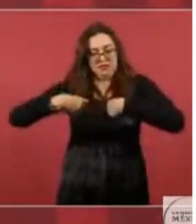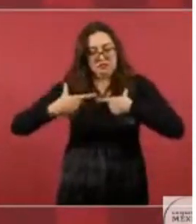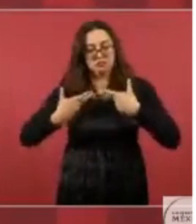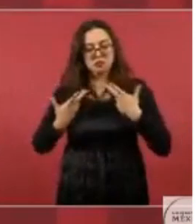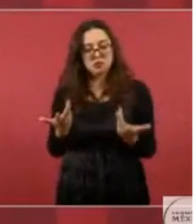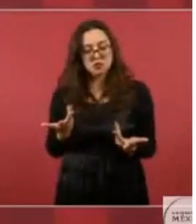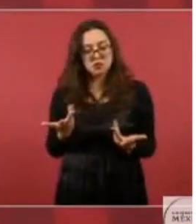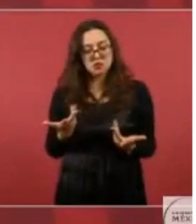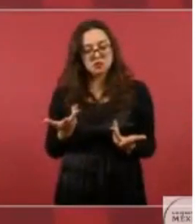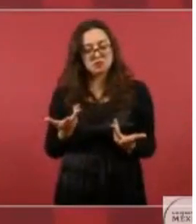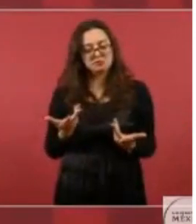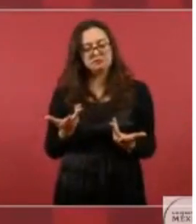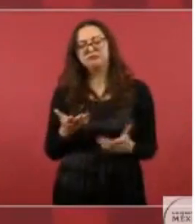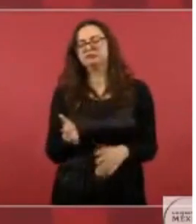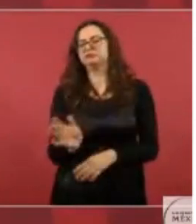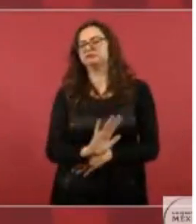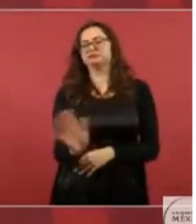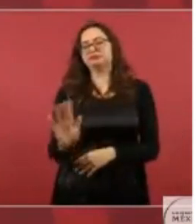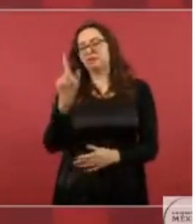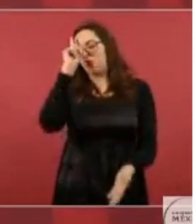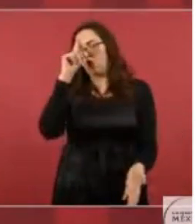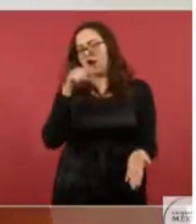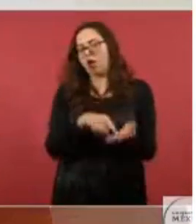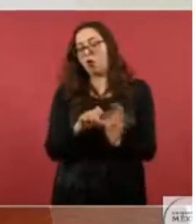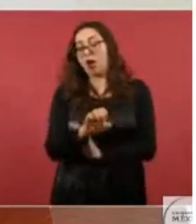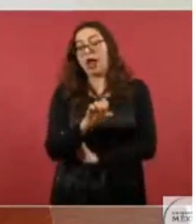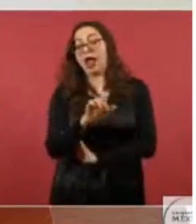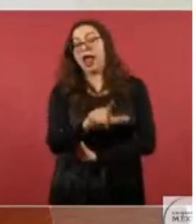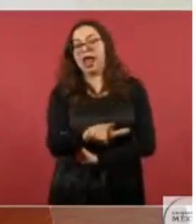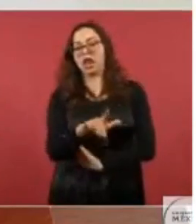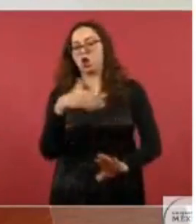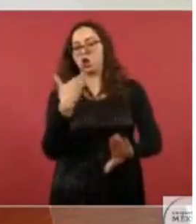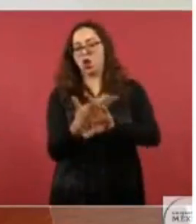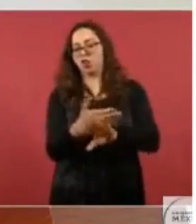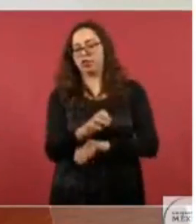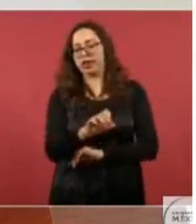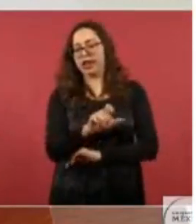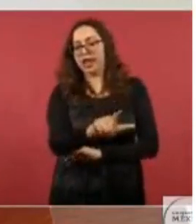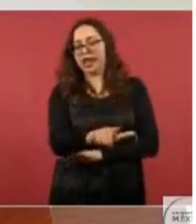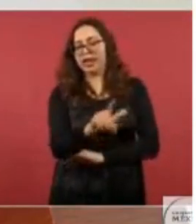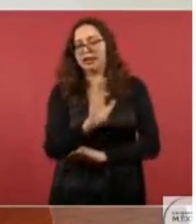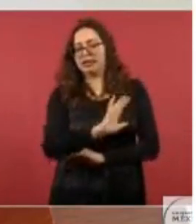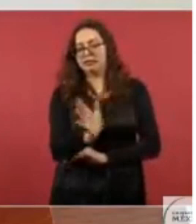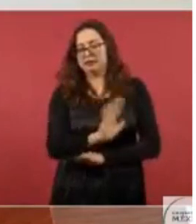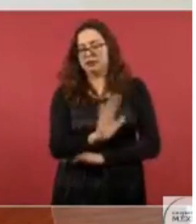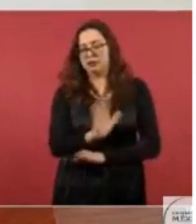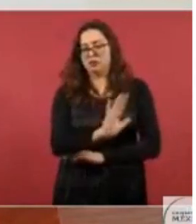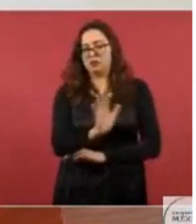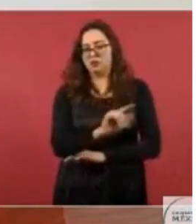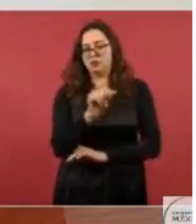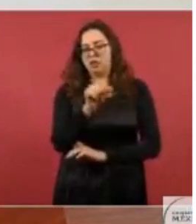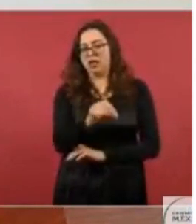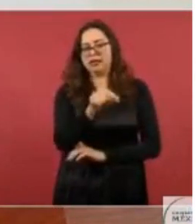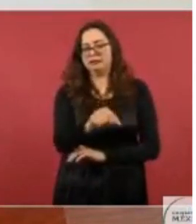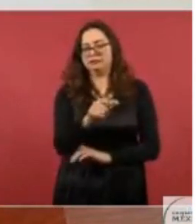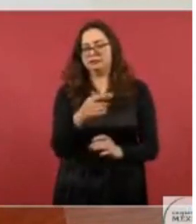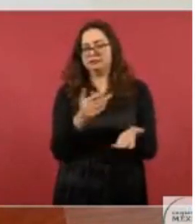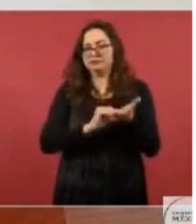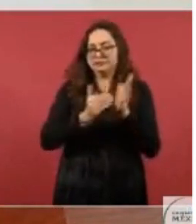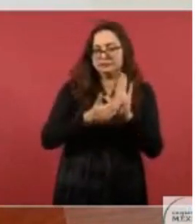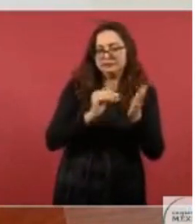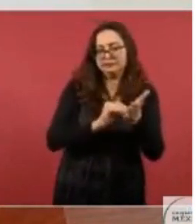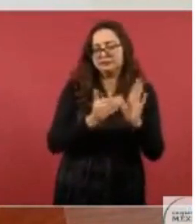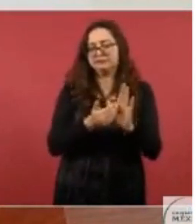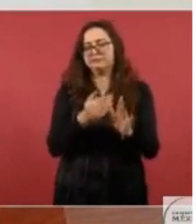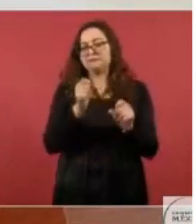alguien lo hizo. Para afectarnos a nosotros, no lo descarto. ¿Y si